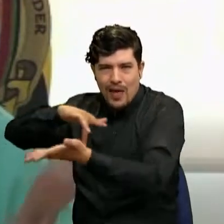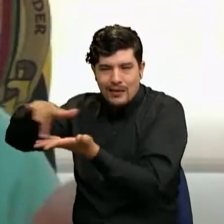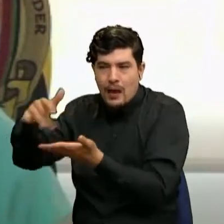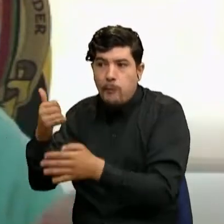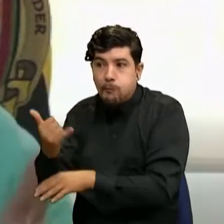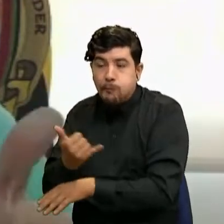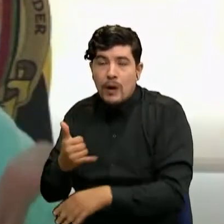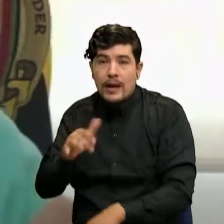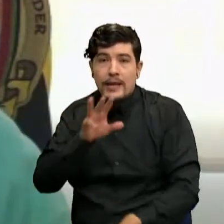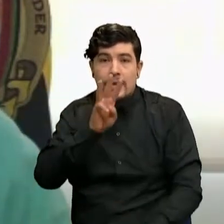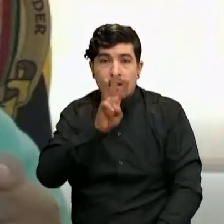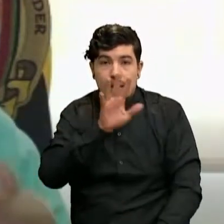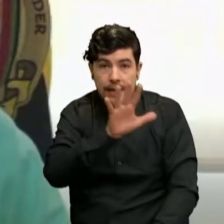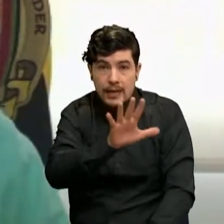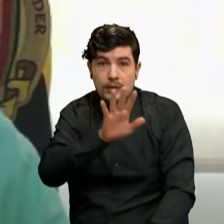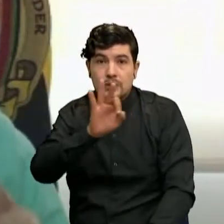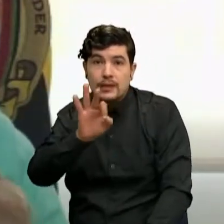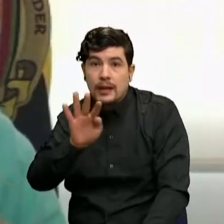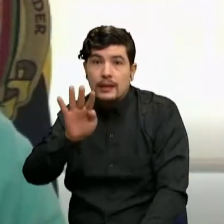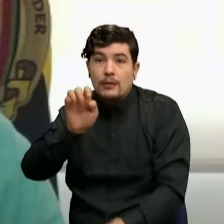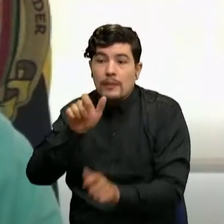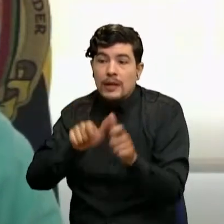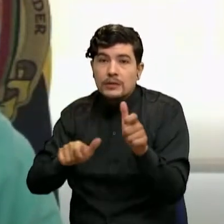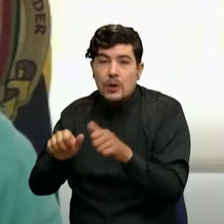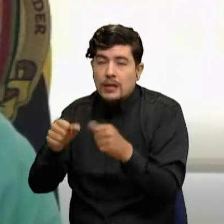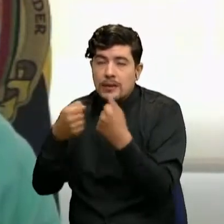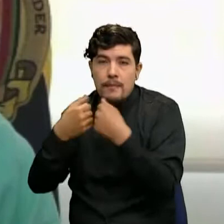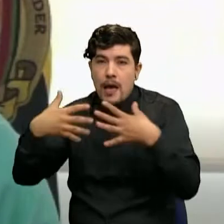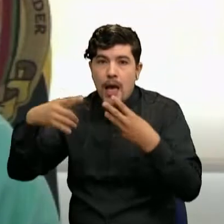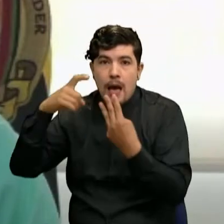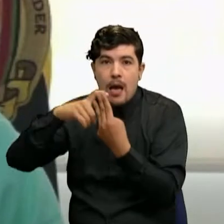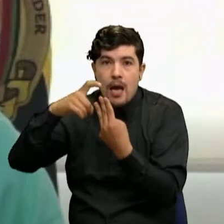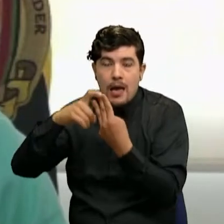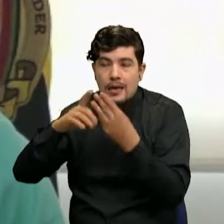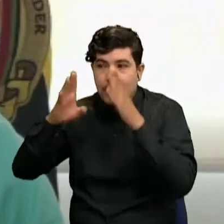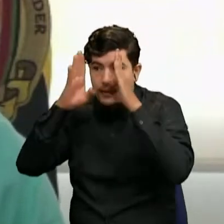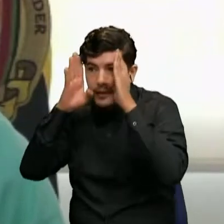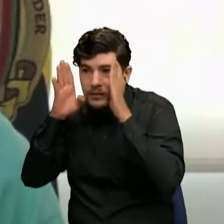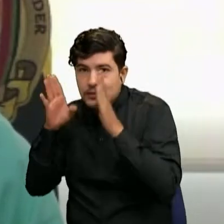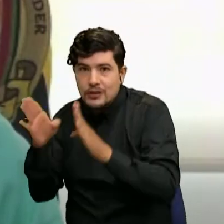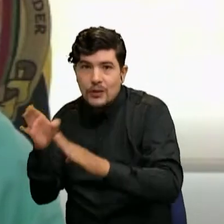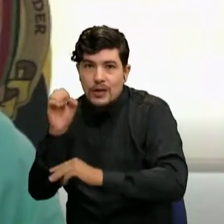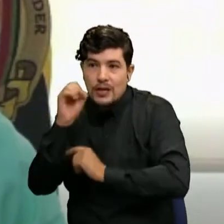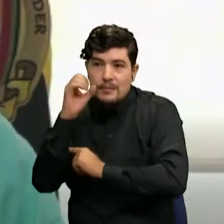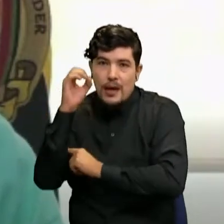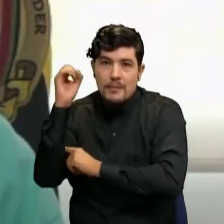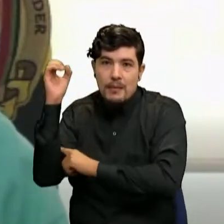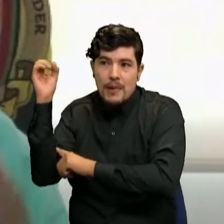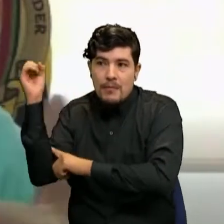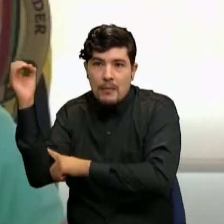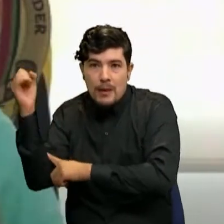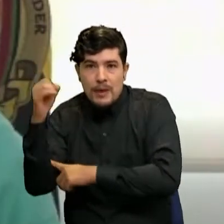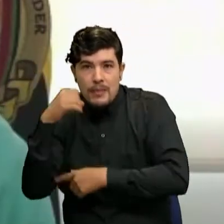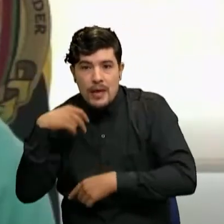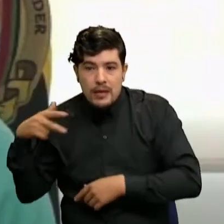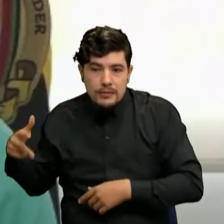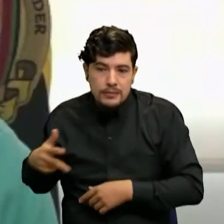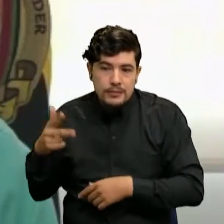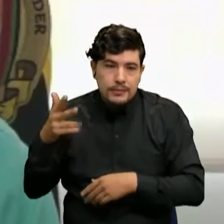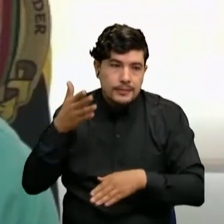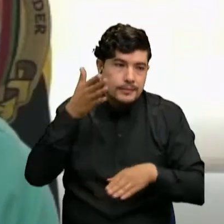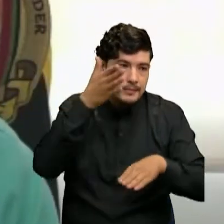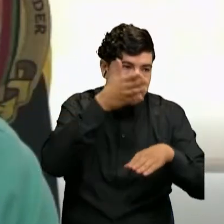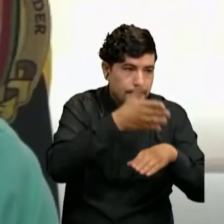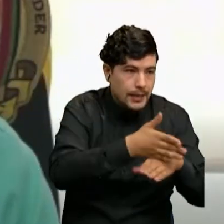539 accidentes de tránsito donde se ha tenido que atender con ambulancias a los heridos y que desde